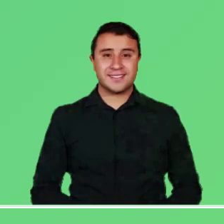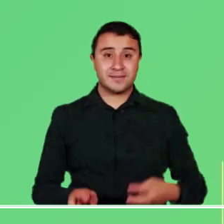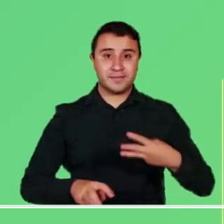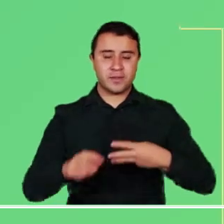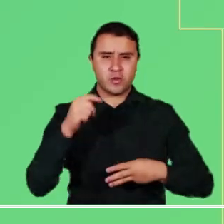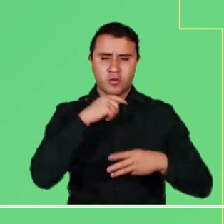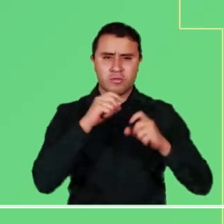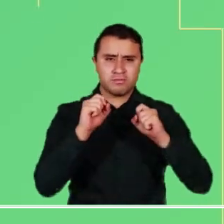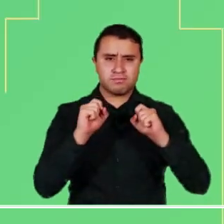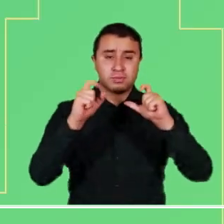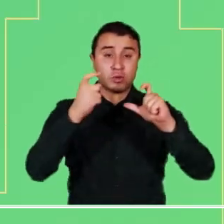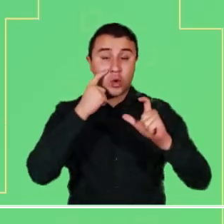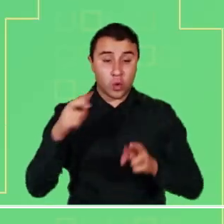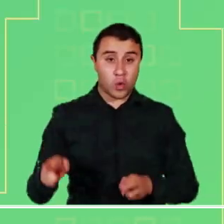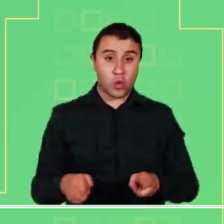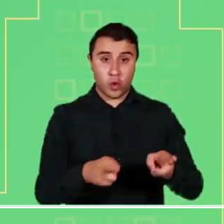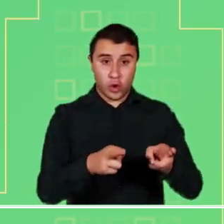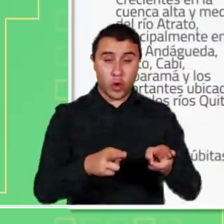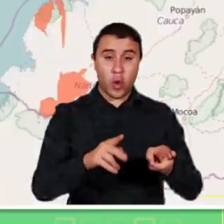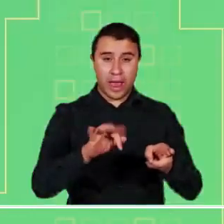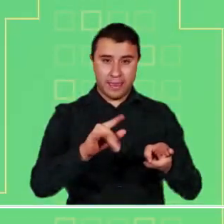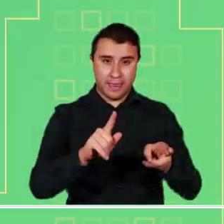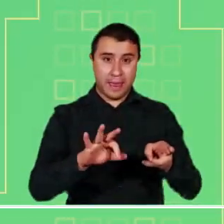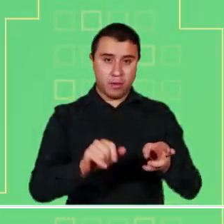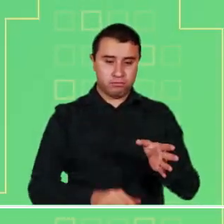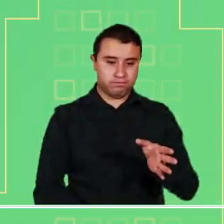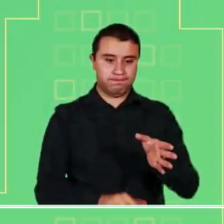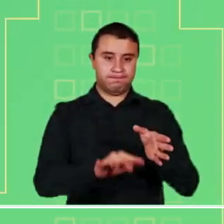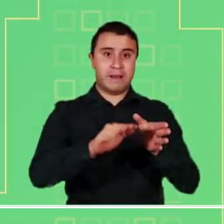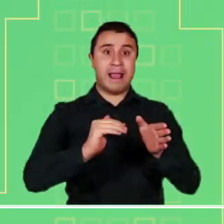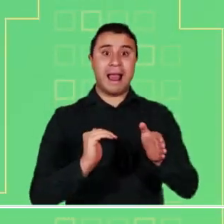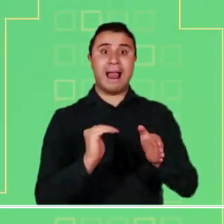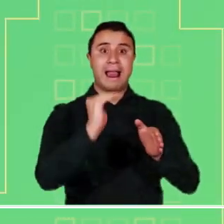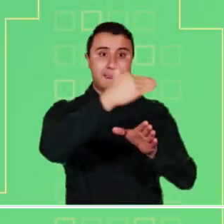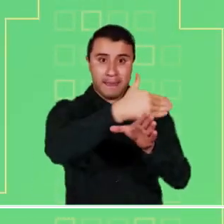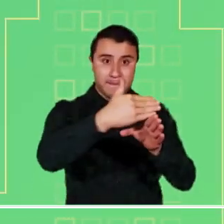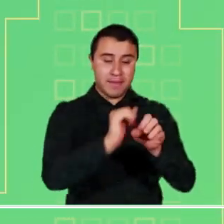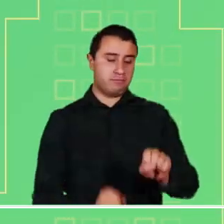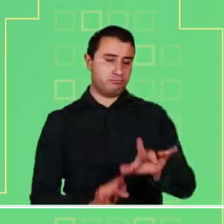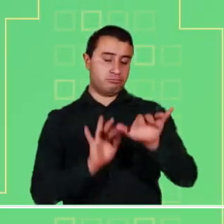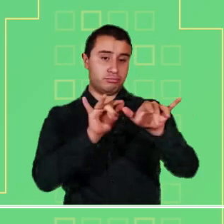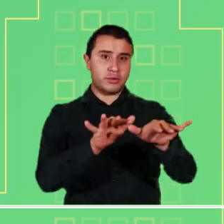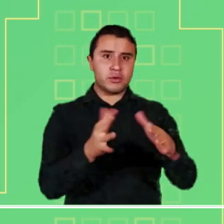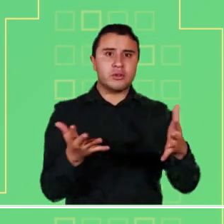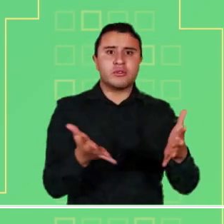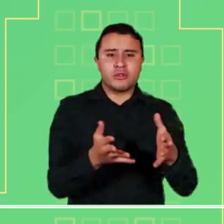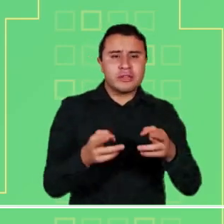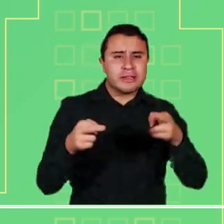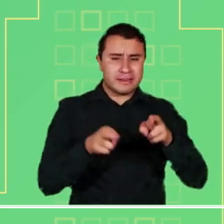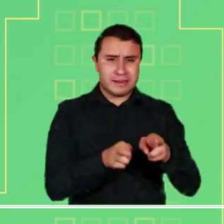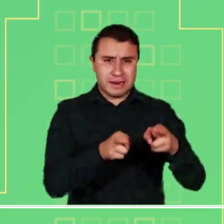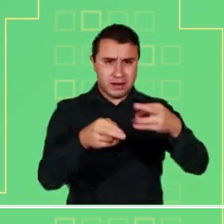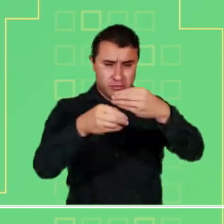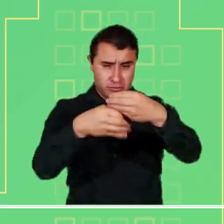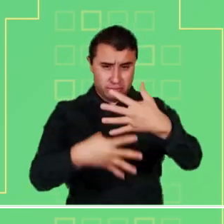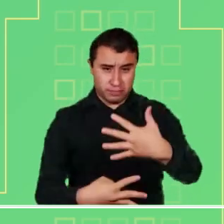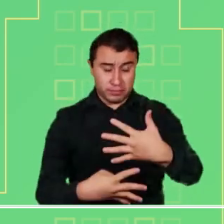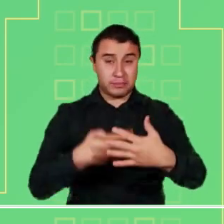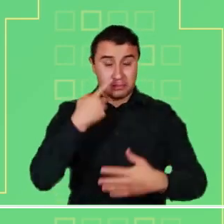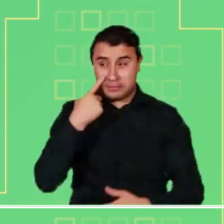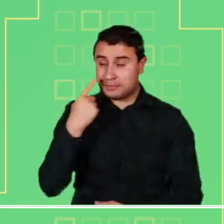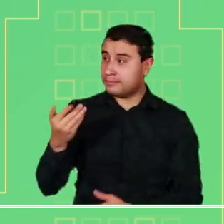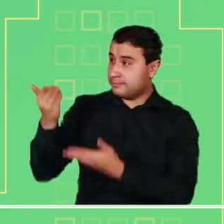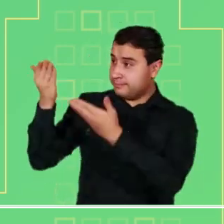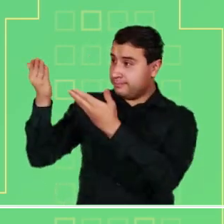Veamos ahora las alertas que se encuentran activas. Alerta roja por probabilidad de crecientes en la cuenca alta y media del río